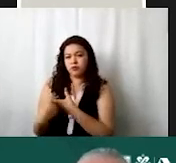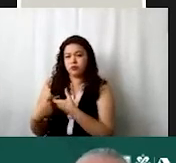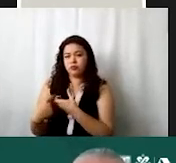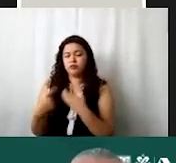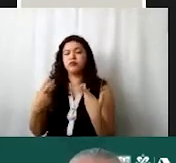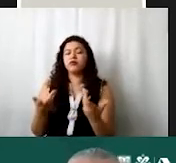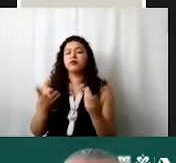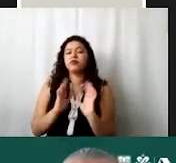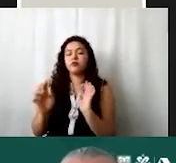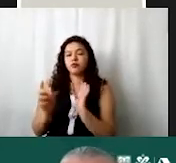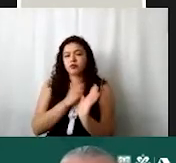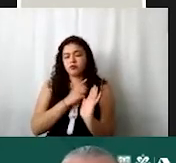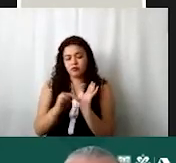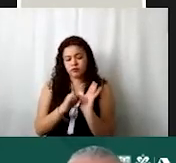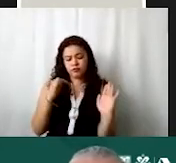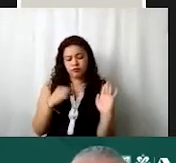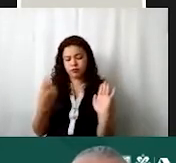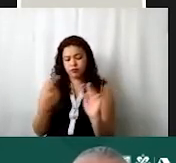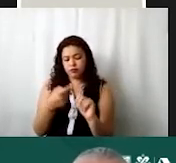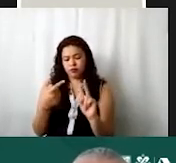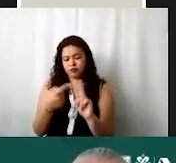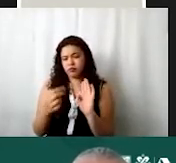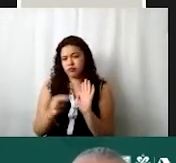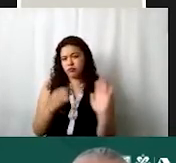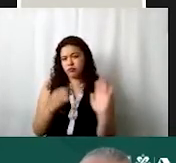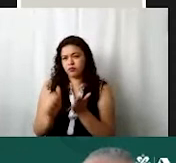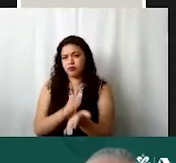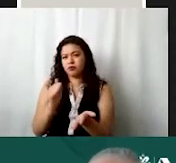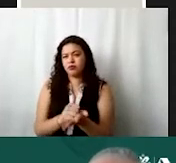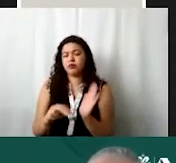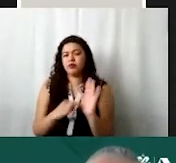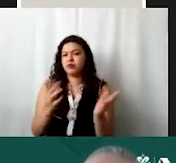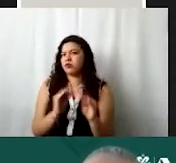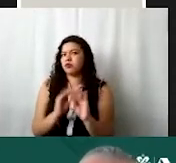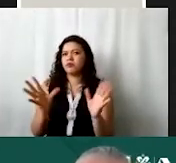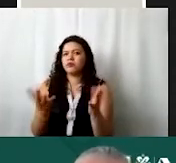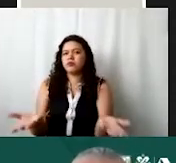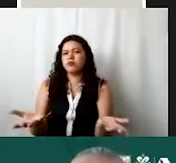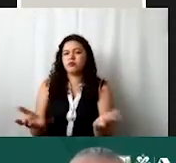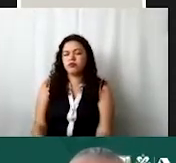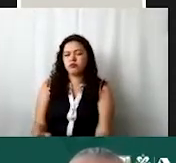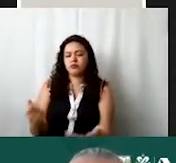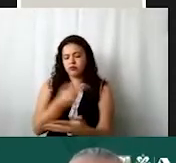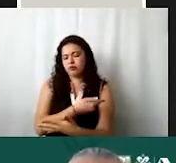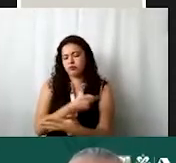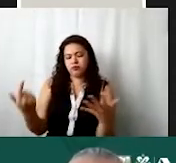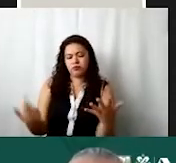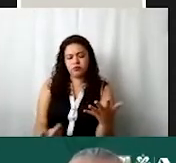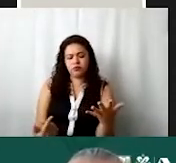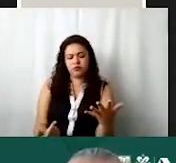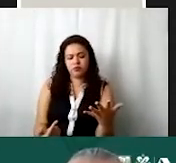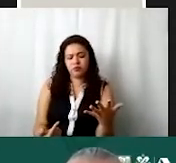que deben de firmar esta acta es obvio que si son cinco y nada más están presentes